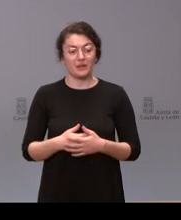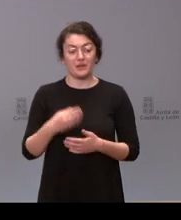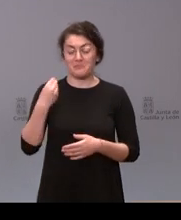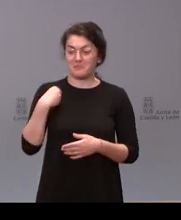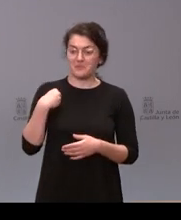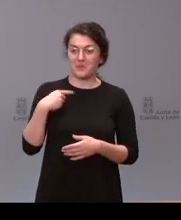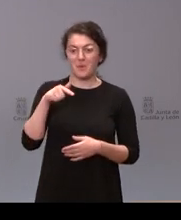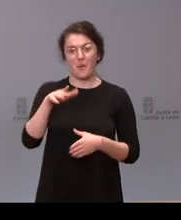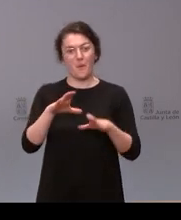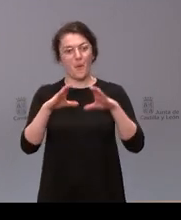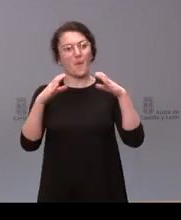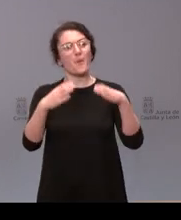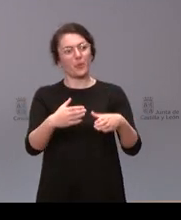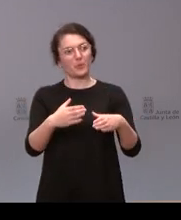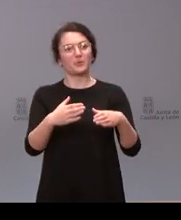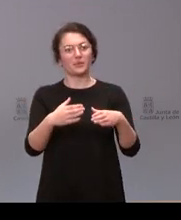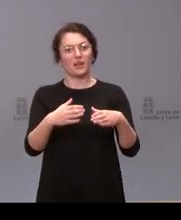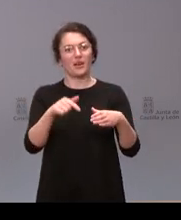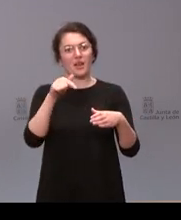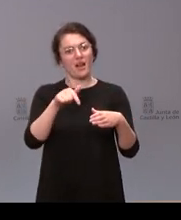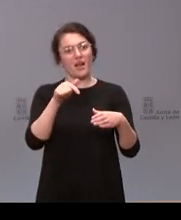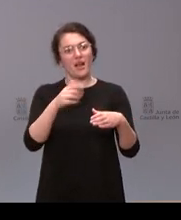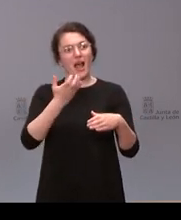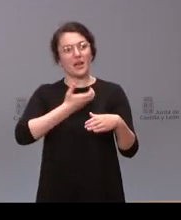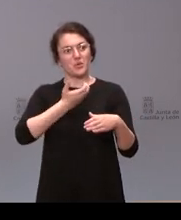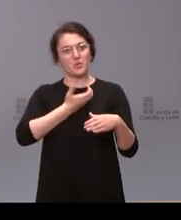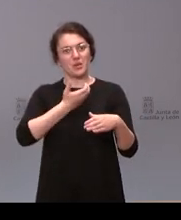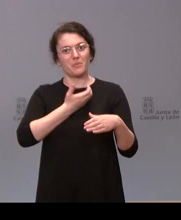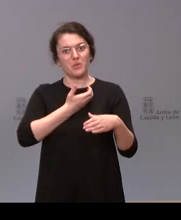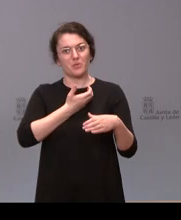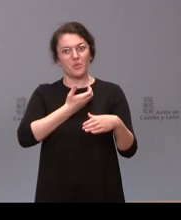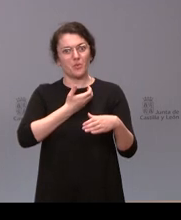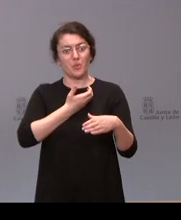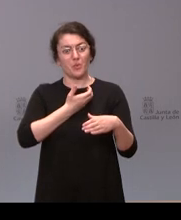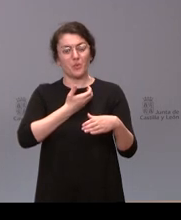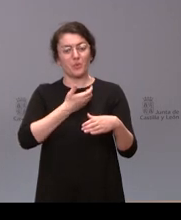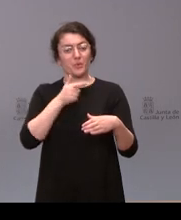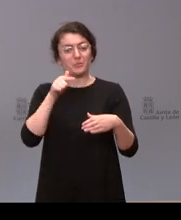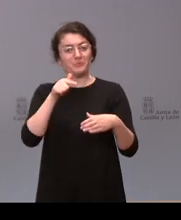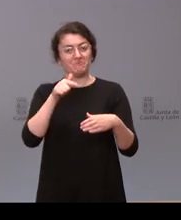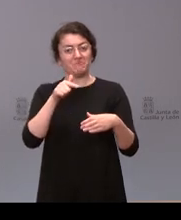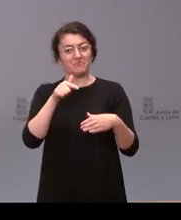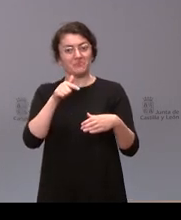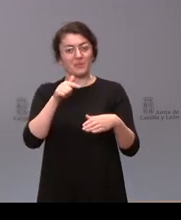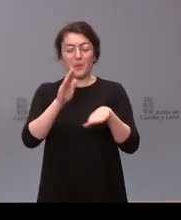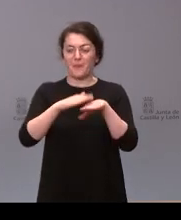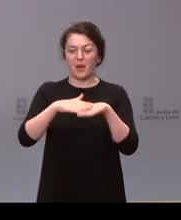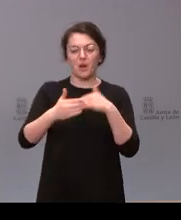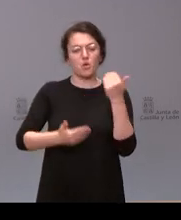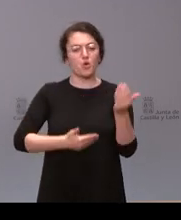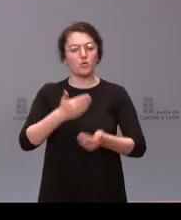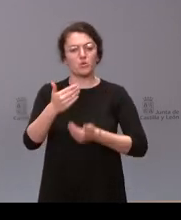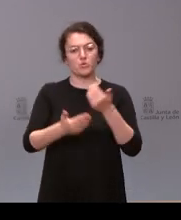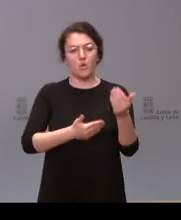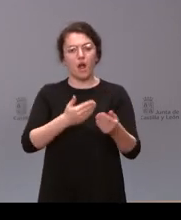y tengamos el ayuntamiento más izquierdoso de la comunidad no haya influido a la hora de seguir con las inversiones